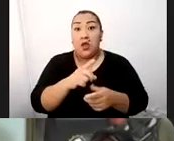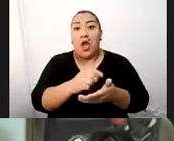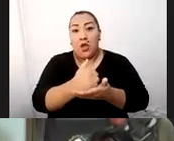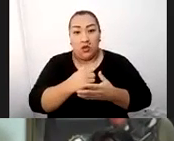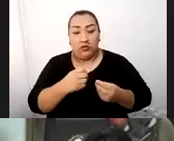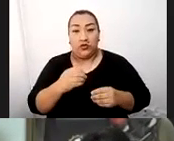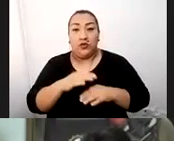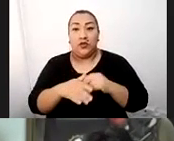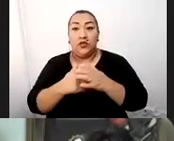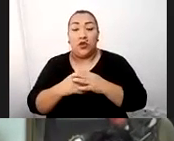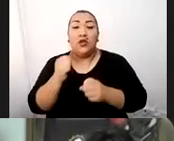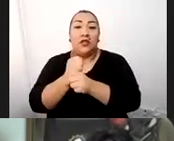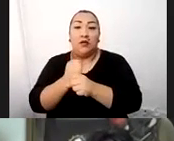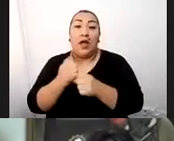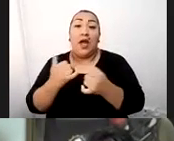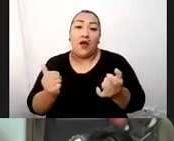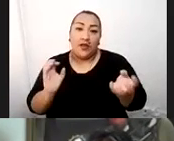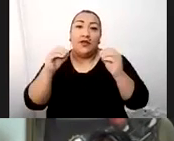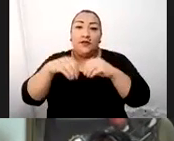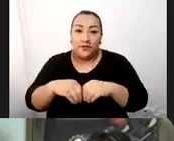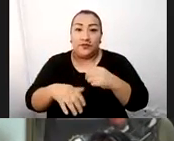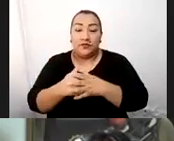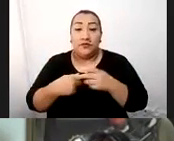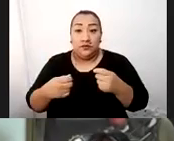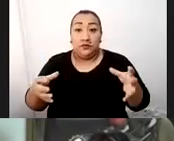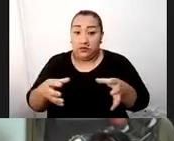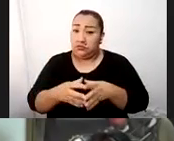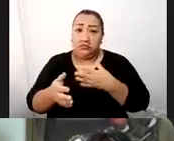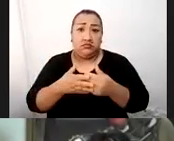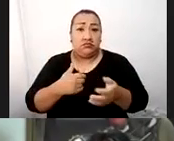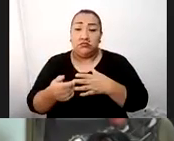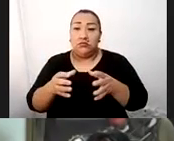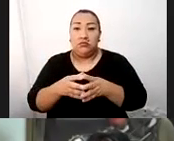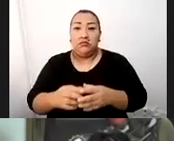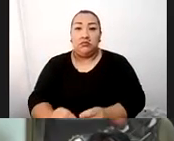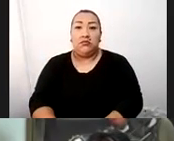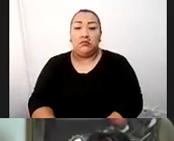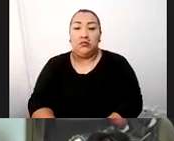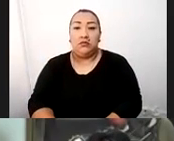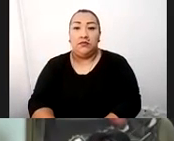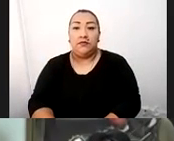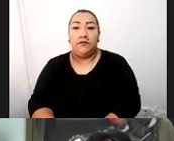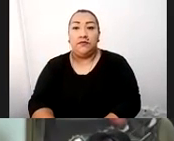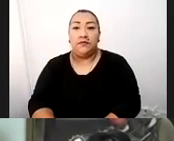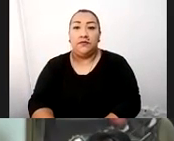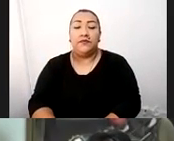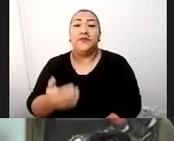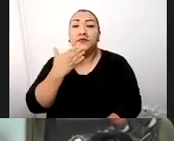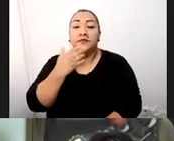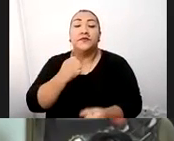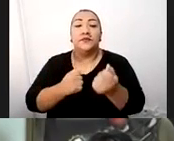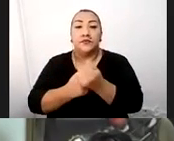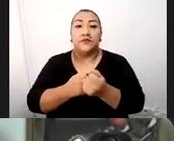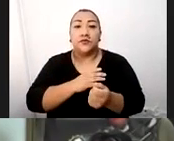tema de nuestra activación. Ahora, es parte de los productos que tenemos, turismo de la gratitud, en parte subvencionado por el gobierno regional del Cusco,